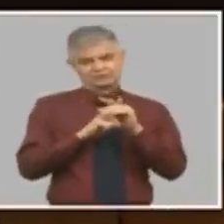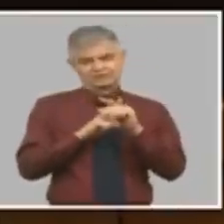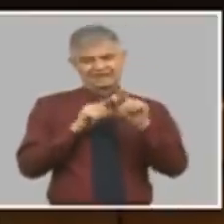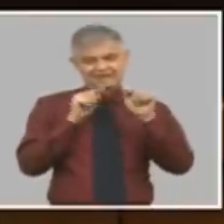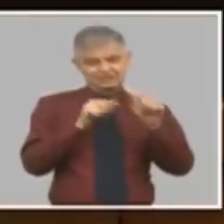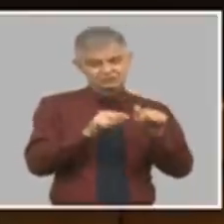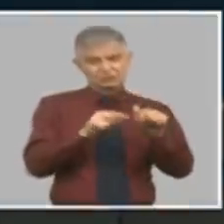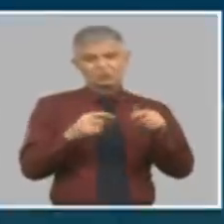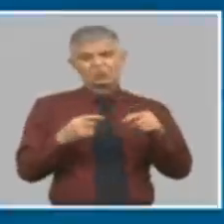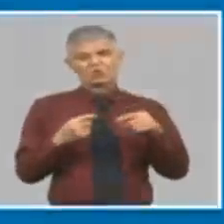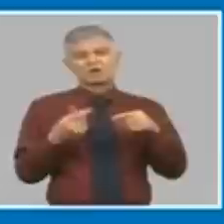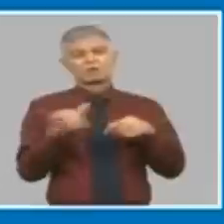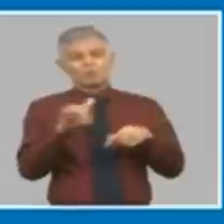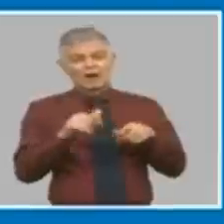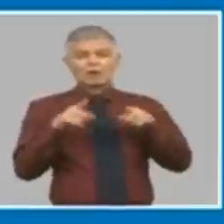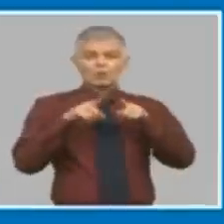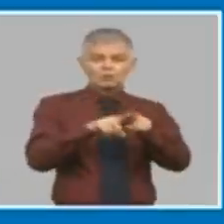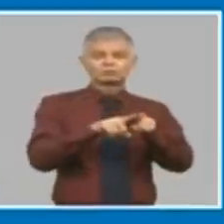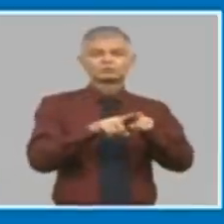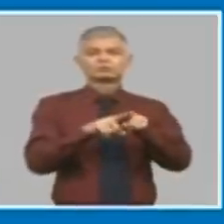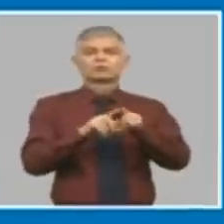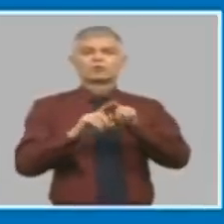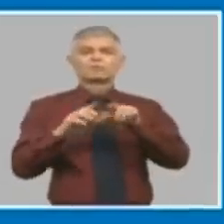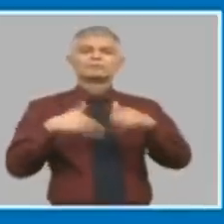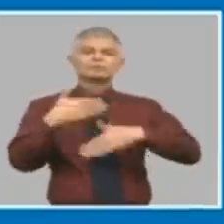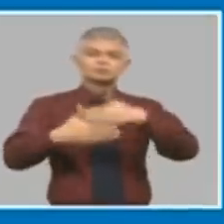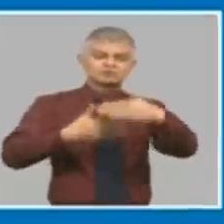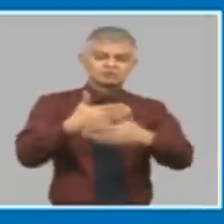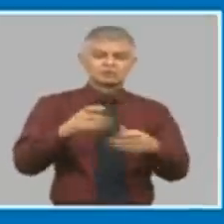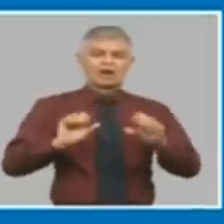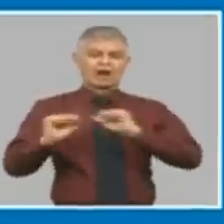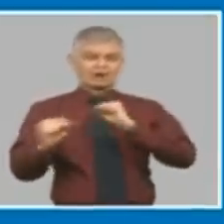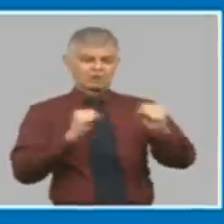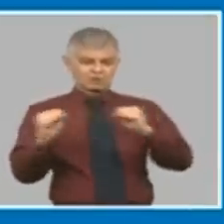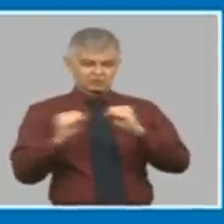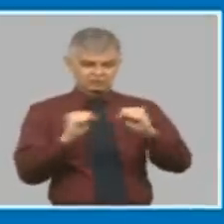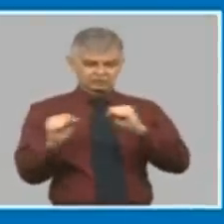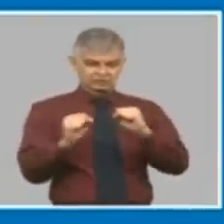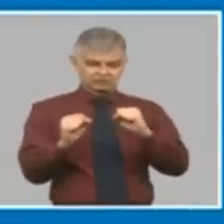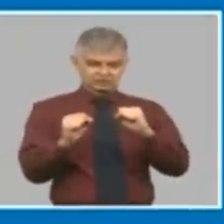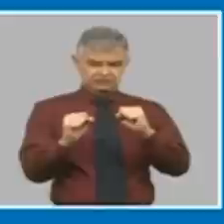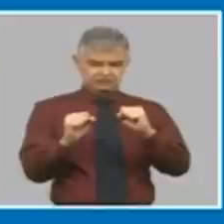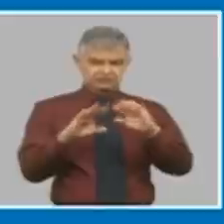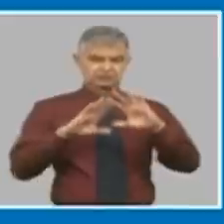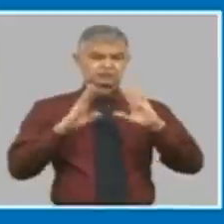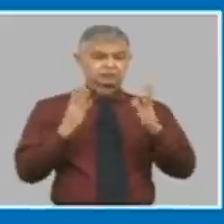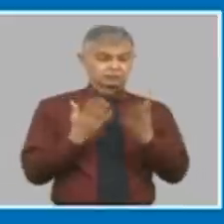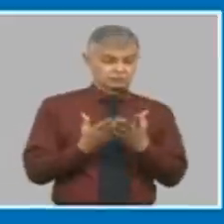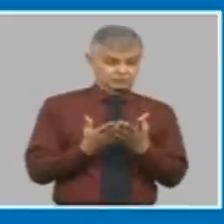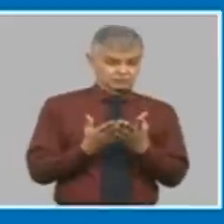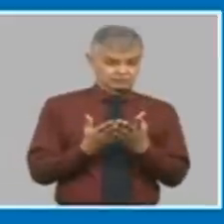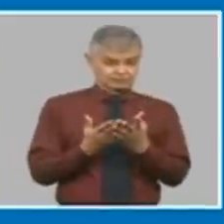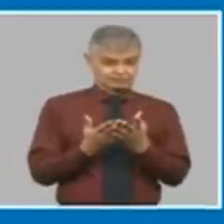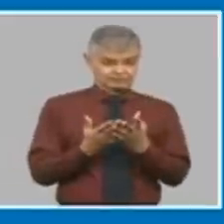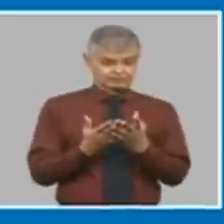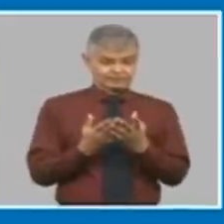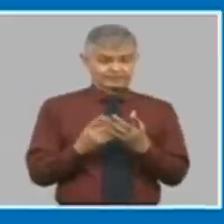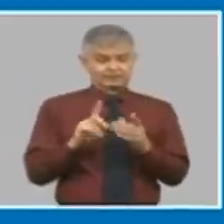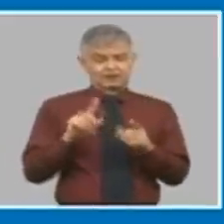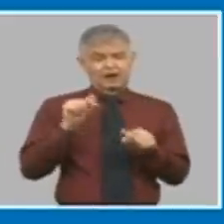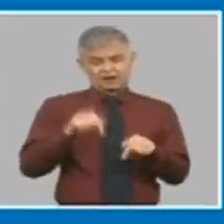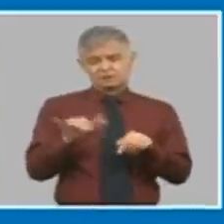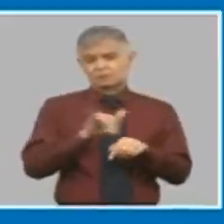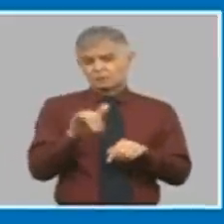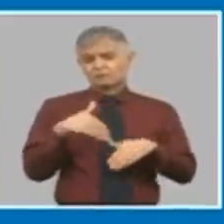de ajustes fiscales y monetarios y aquí también hay procesos de ajuste fiscal que después voy a explicar